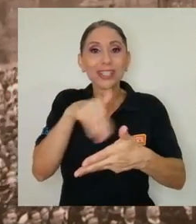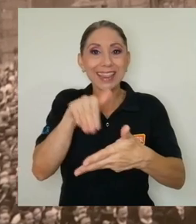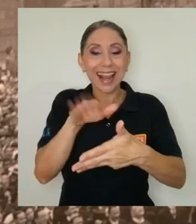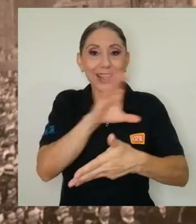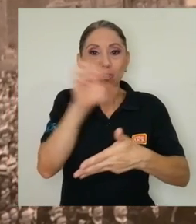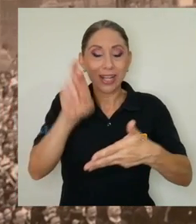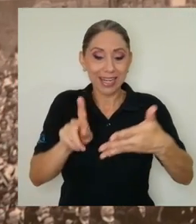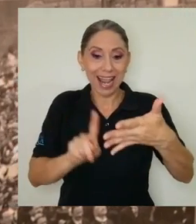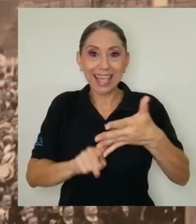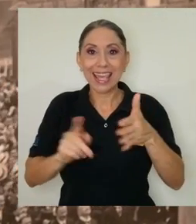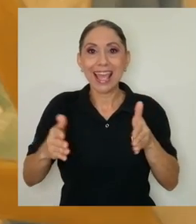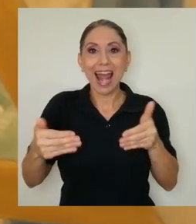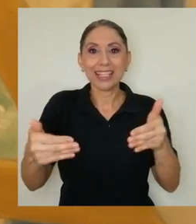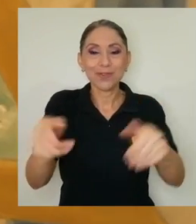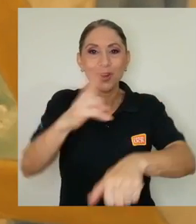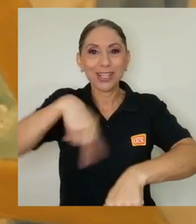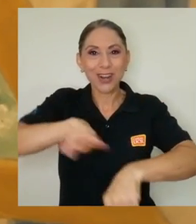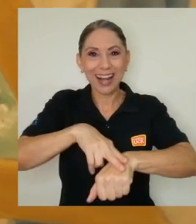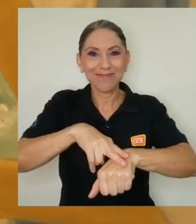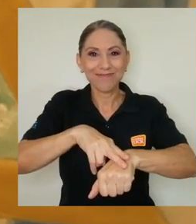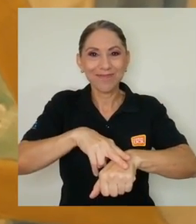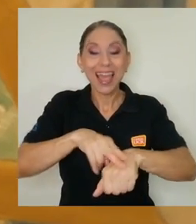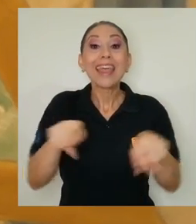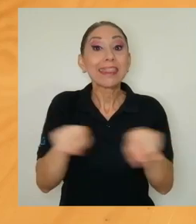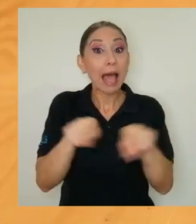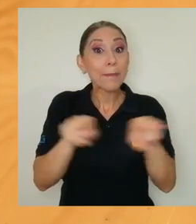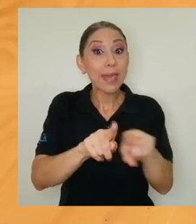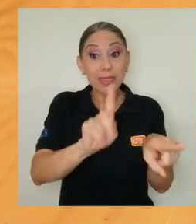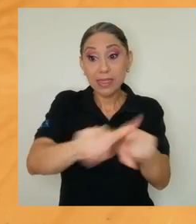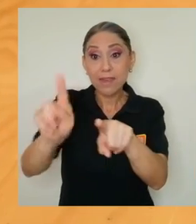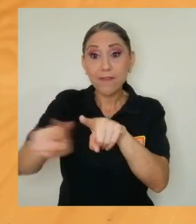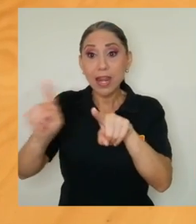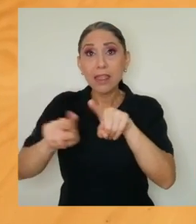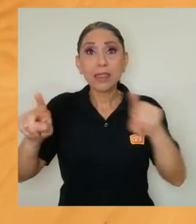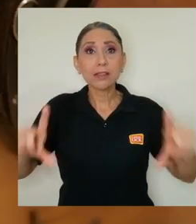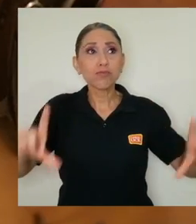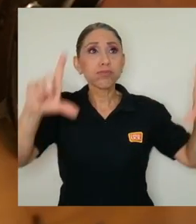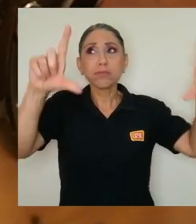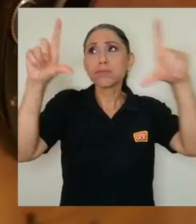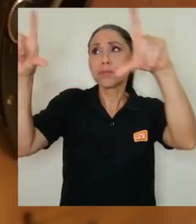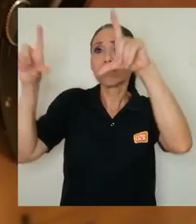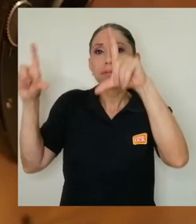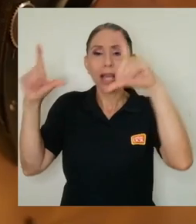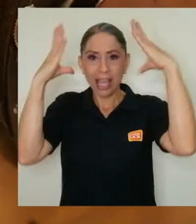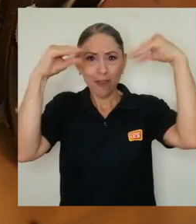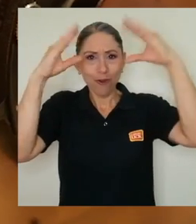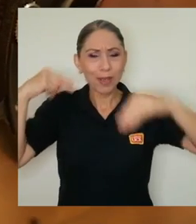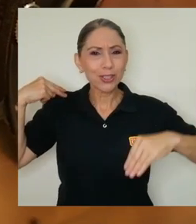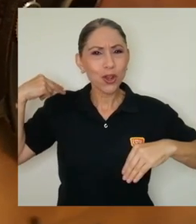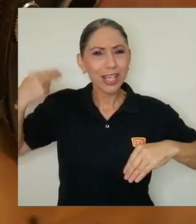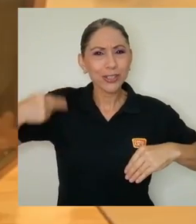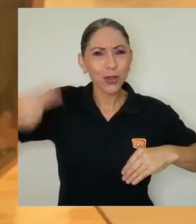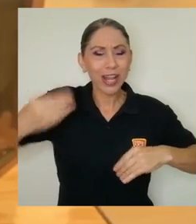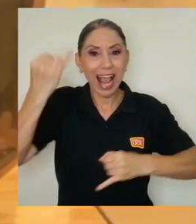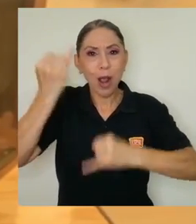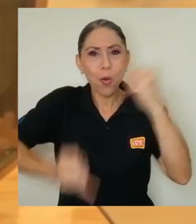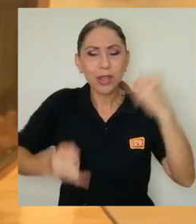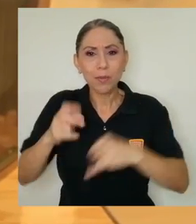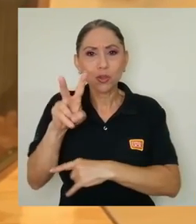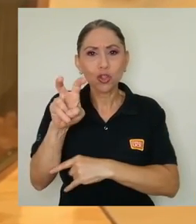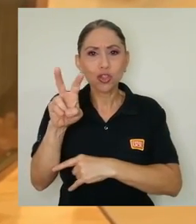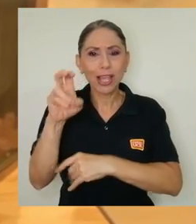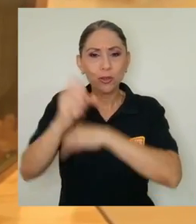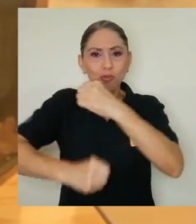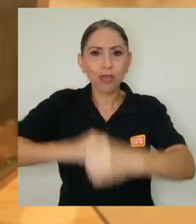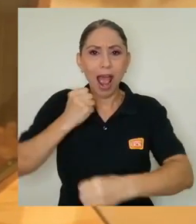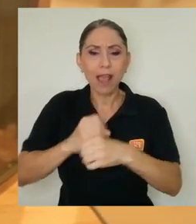archivo nacional también cuenta con una serie de paneles con información histórica de los últimos dos siglos en torno a